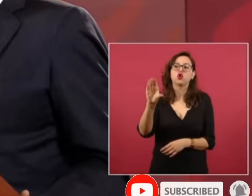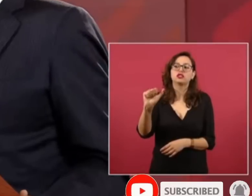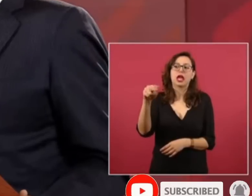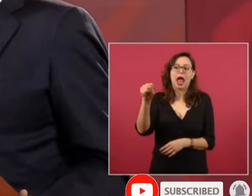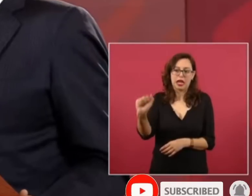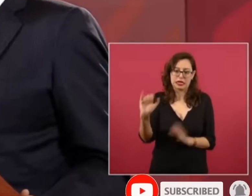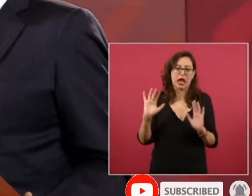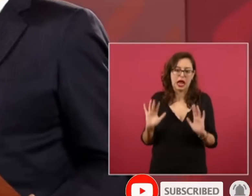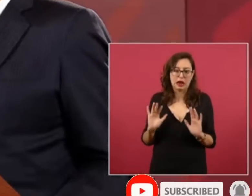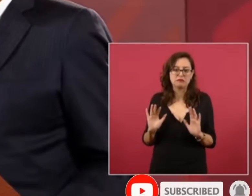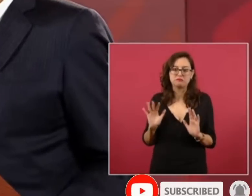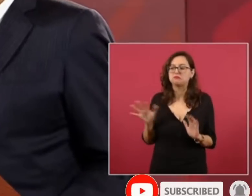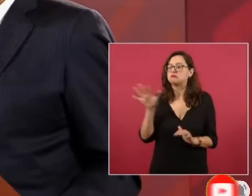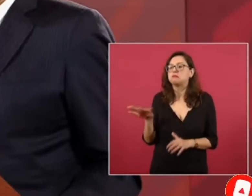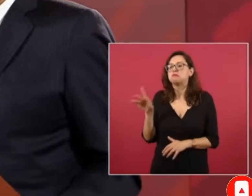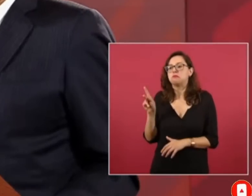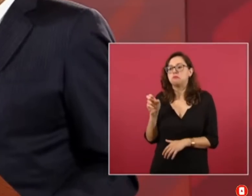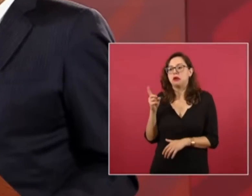en el Pedregal